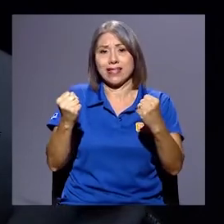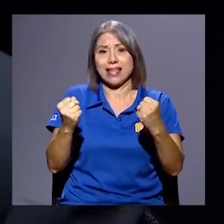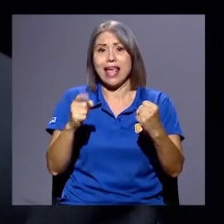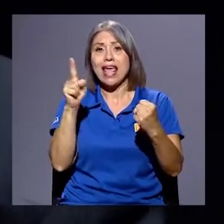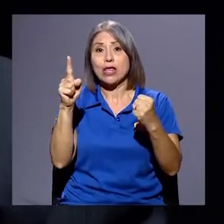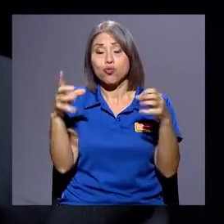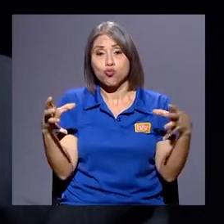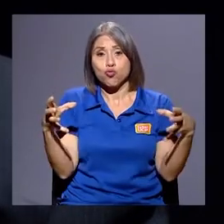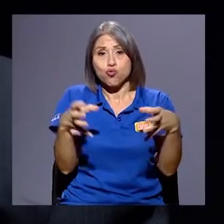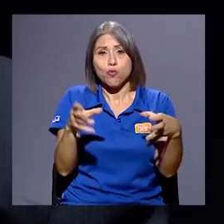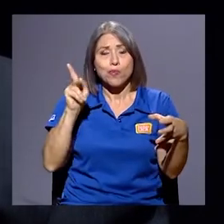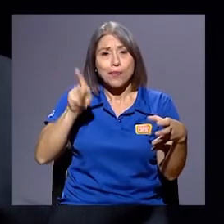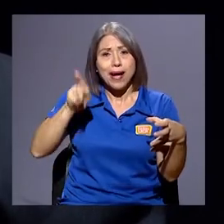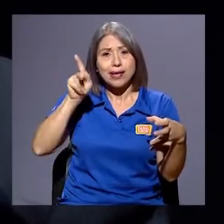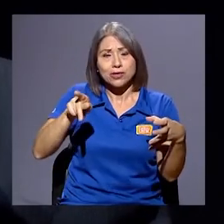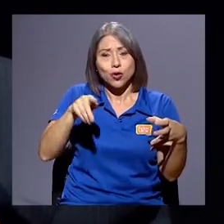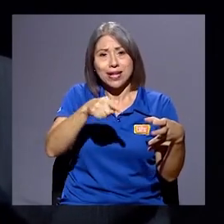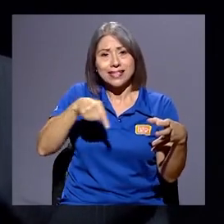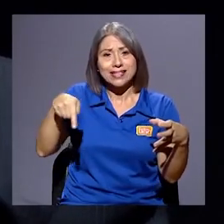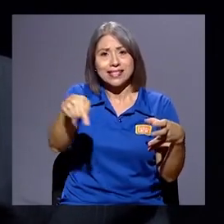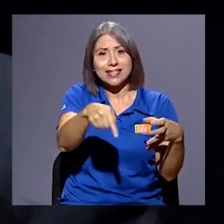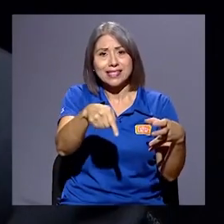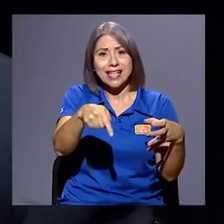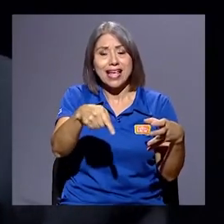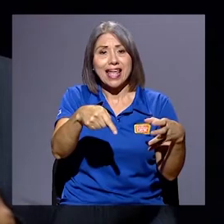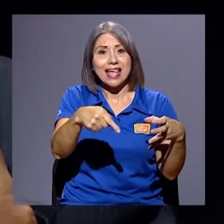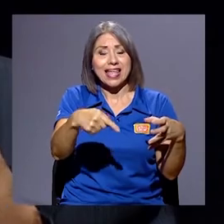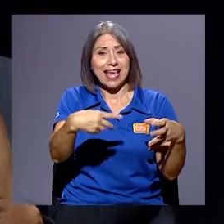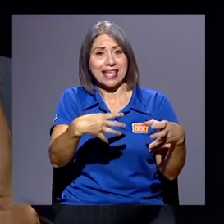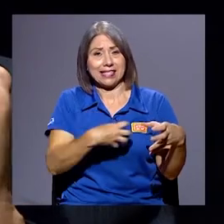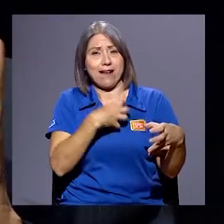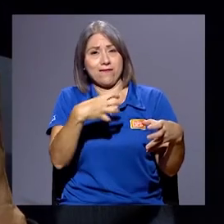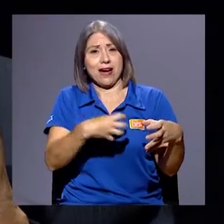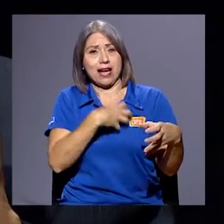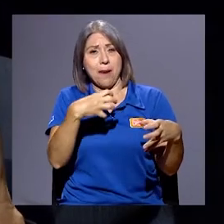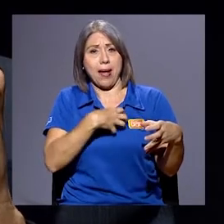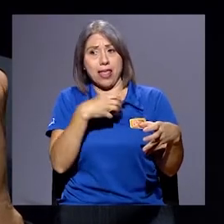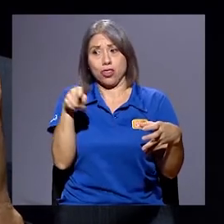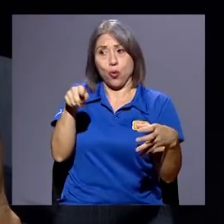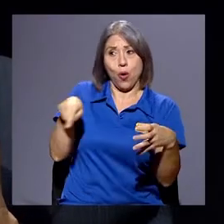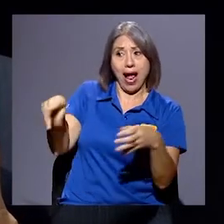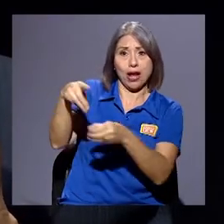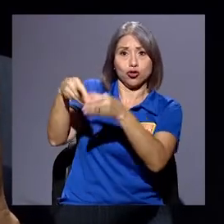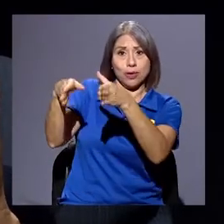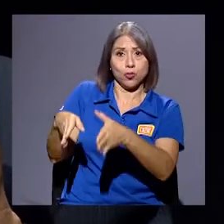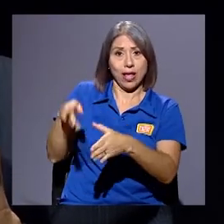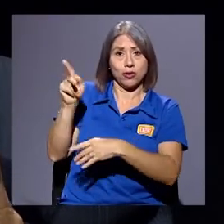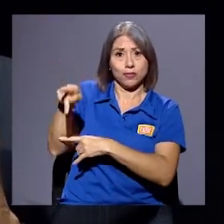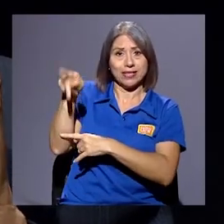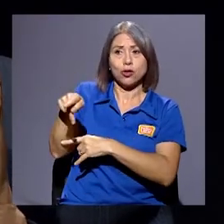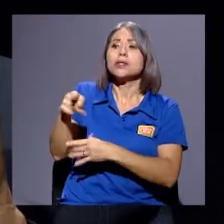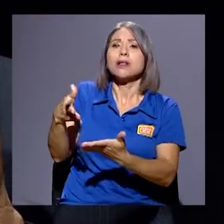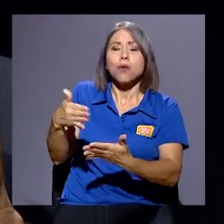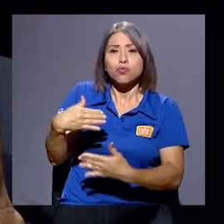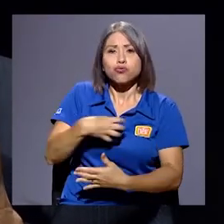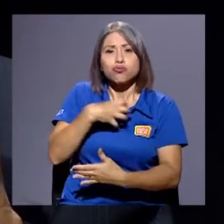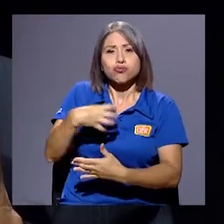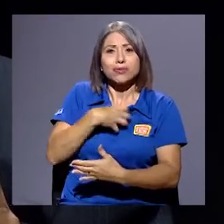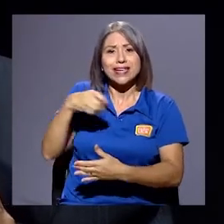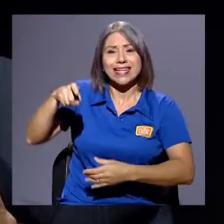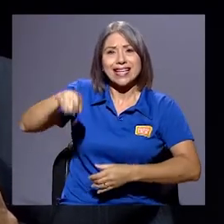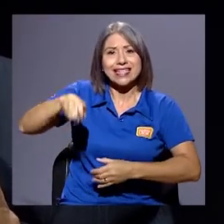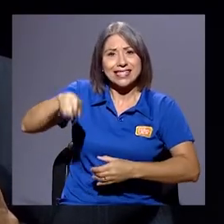de pastores que está reclamando a los pastores que están electos como diputados, la necesidad